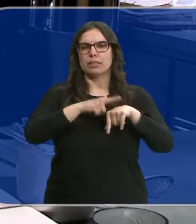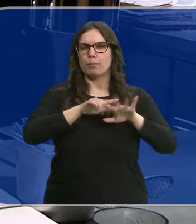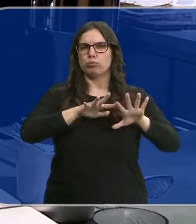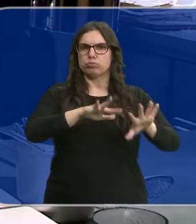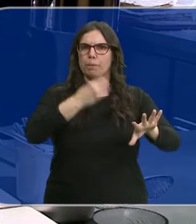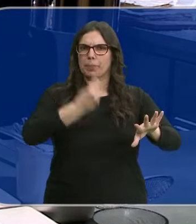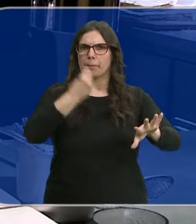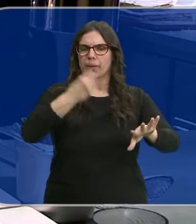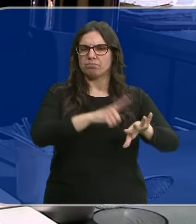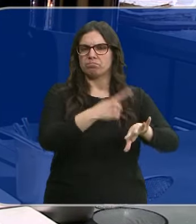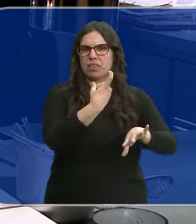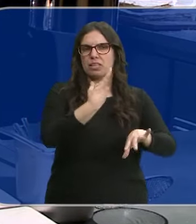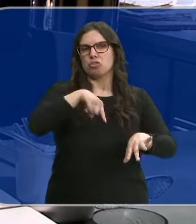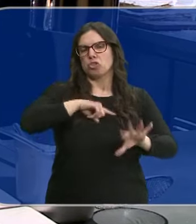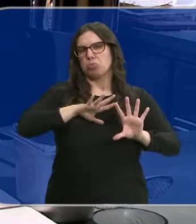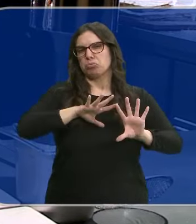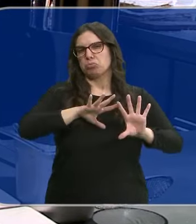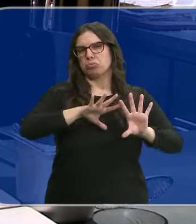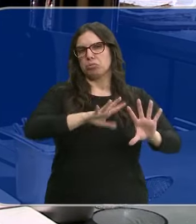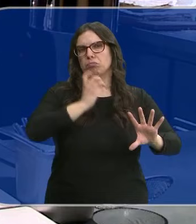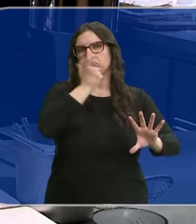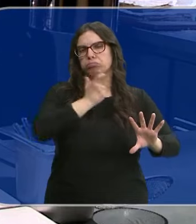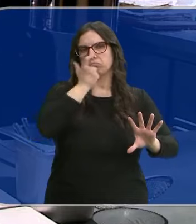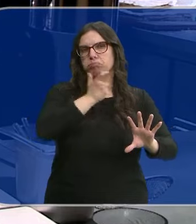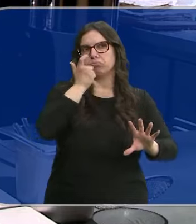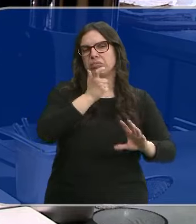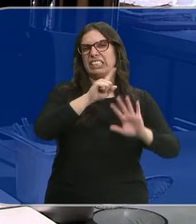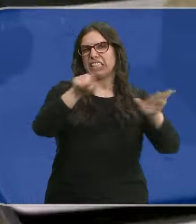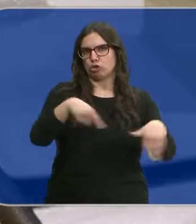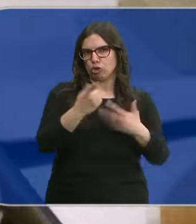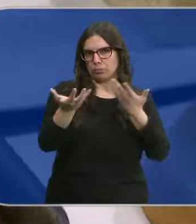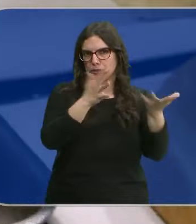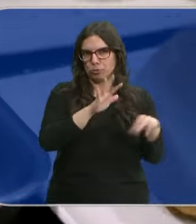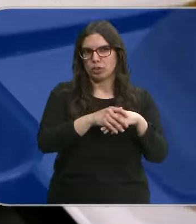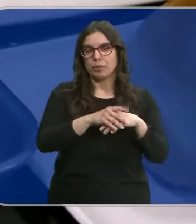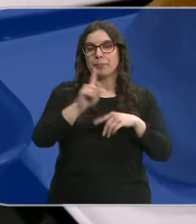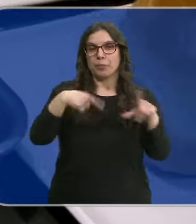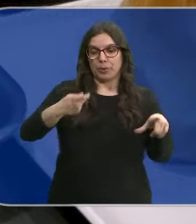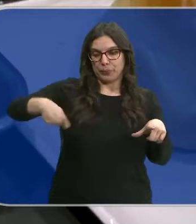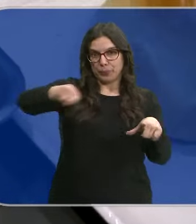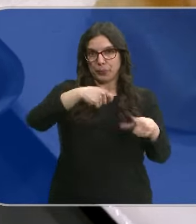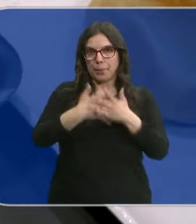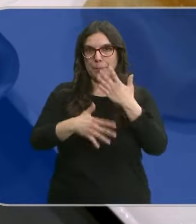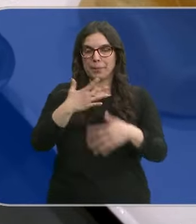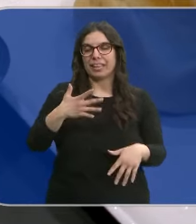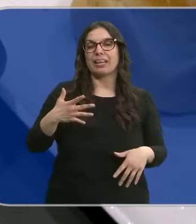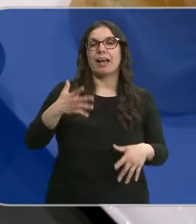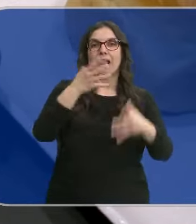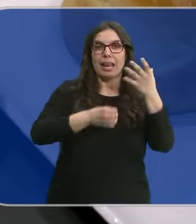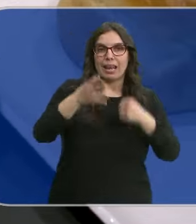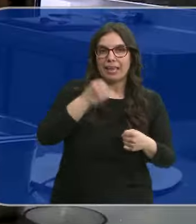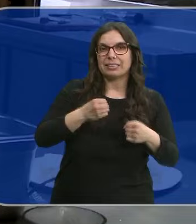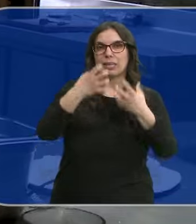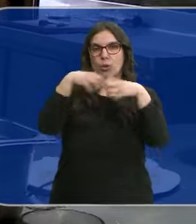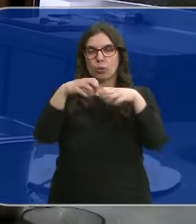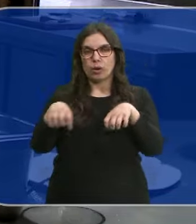que necesita. Nosotros lo dejamos fermentando en torno a unas 6 horas. A la hora de bañarla en esta mezcla de leche, naranja, yema de